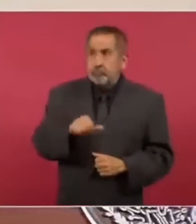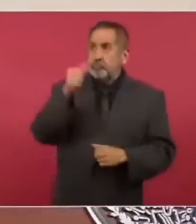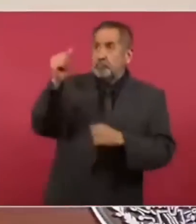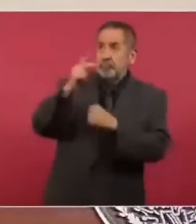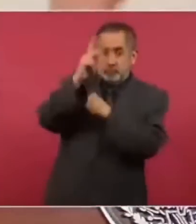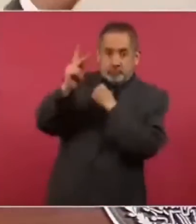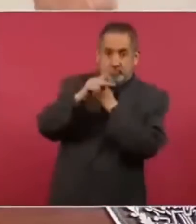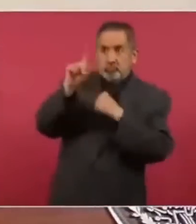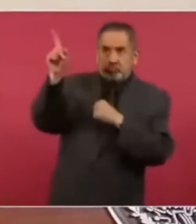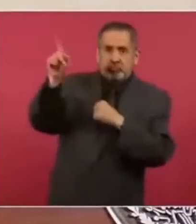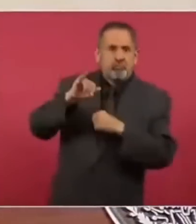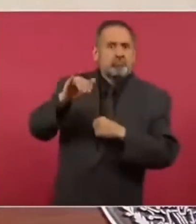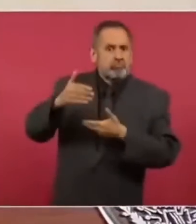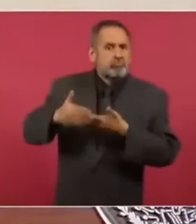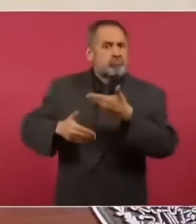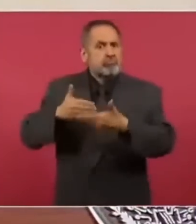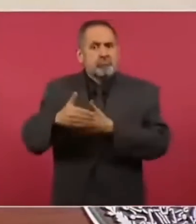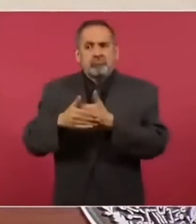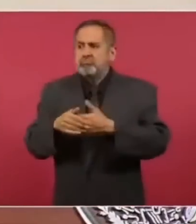avanzaron muchísimo.